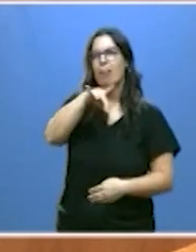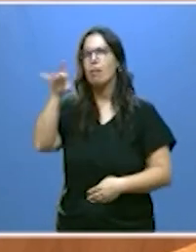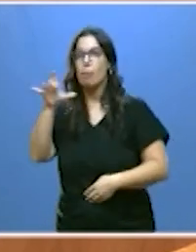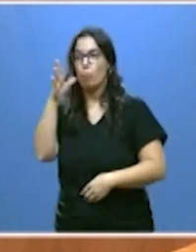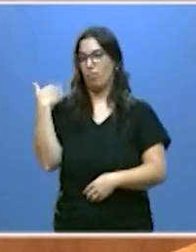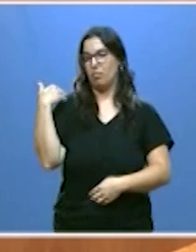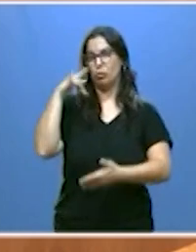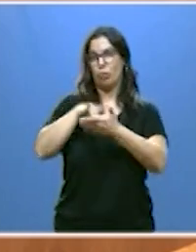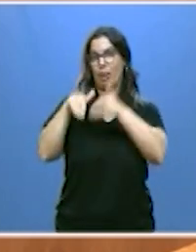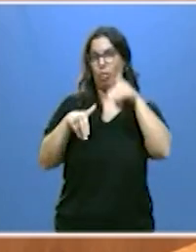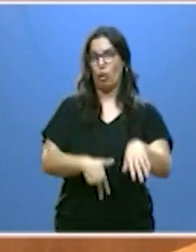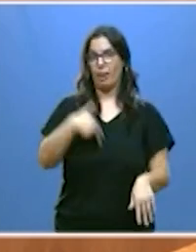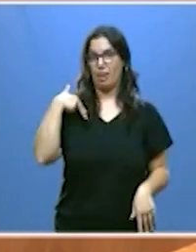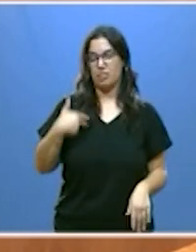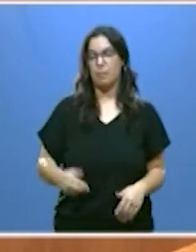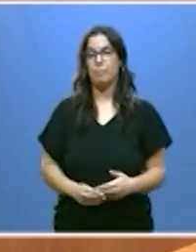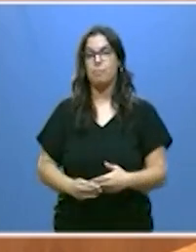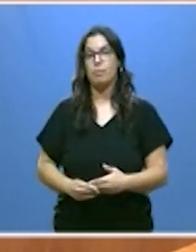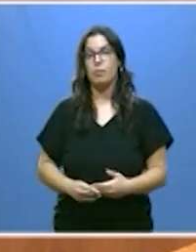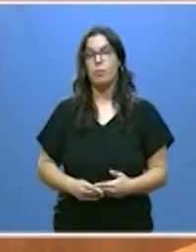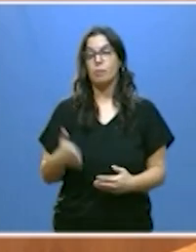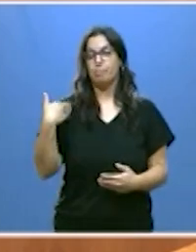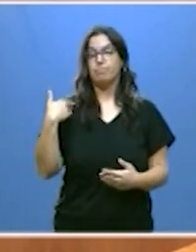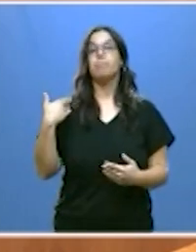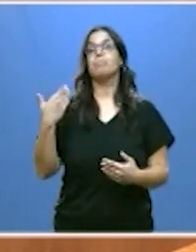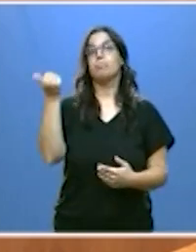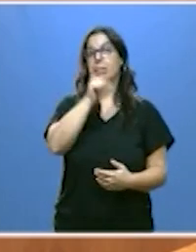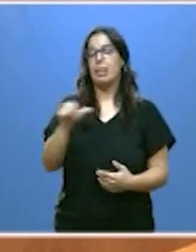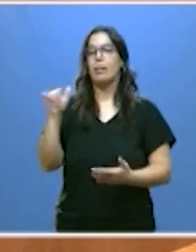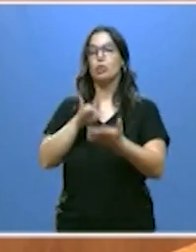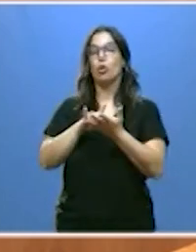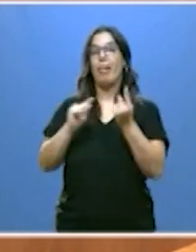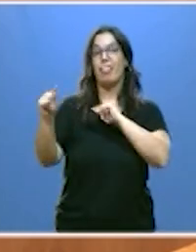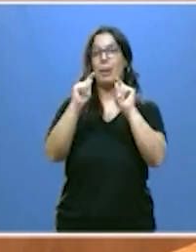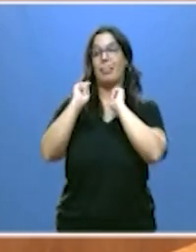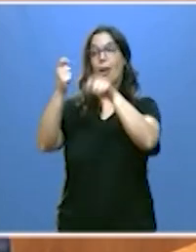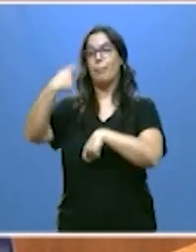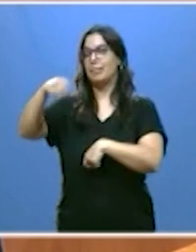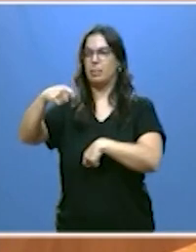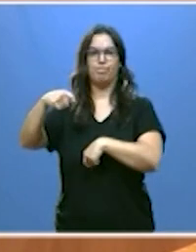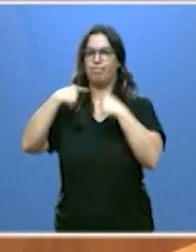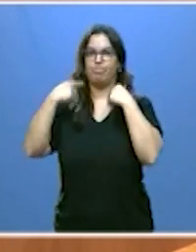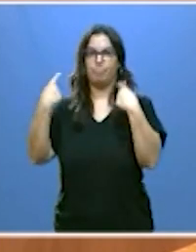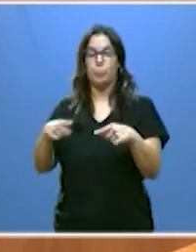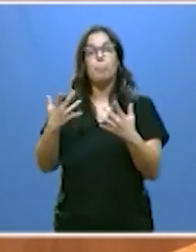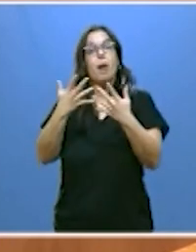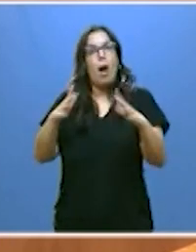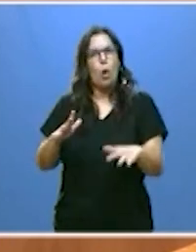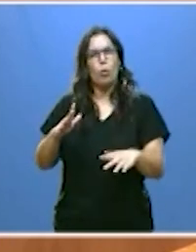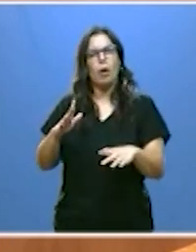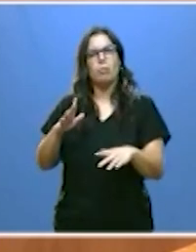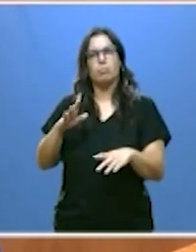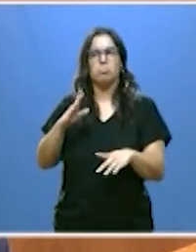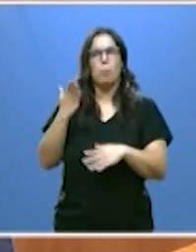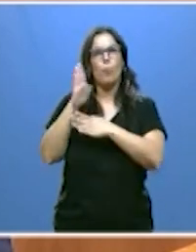elecciones generales. La sesión de investidura de la semana pasada no prosperó, a pesar de que la propuesta sólida,